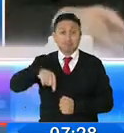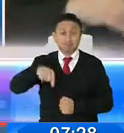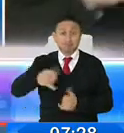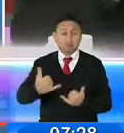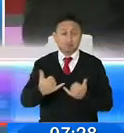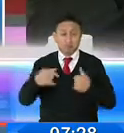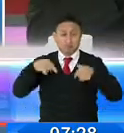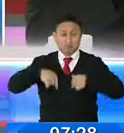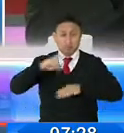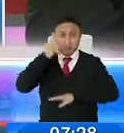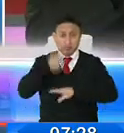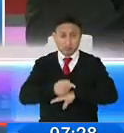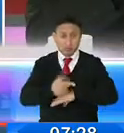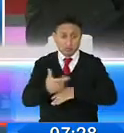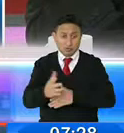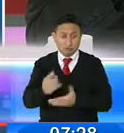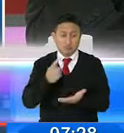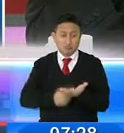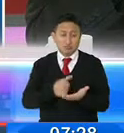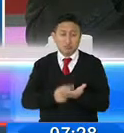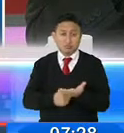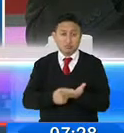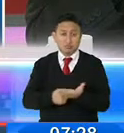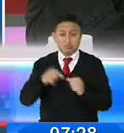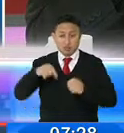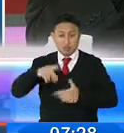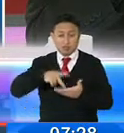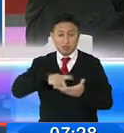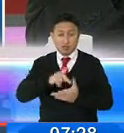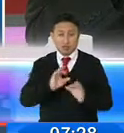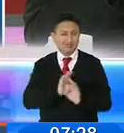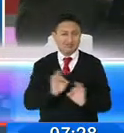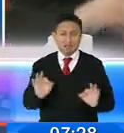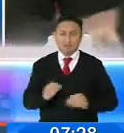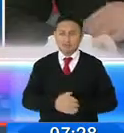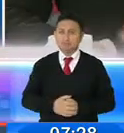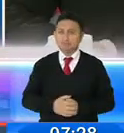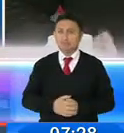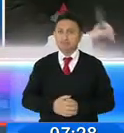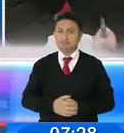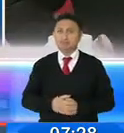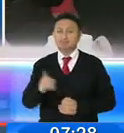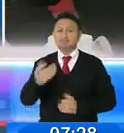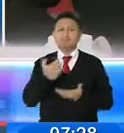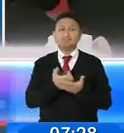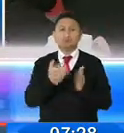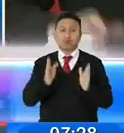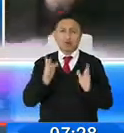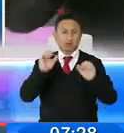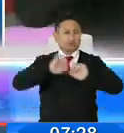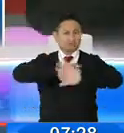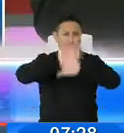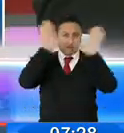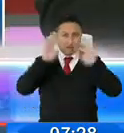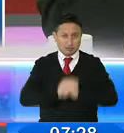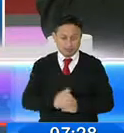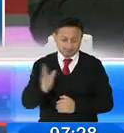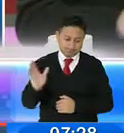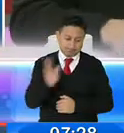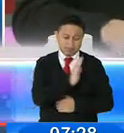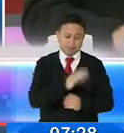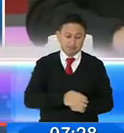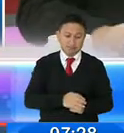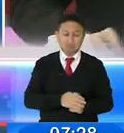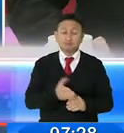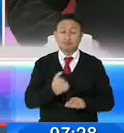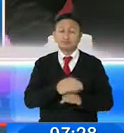contempladas en este decreto para que no tengan que realizar ese pago del anticipo. Economista, clarísimo. Vayamos a lo que dijo en